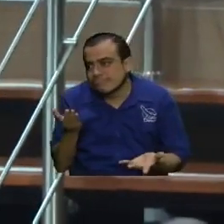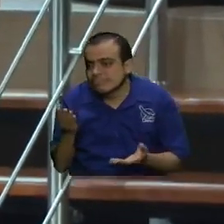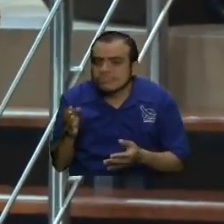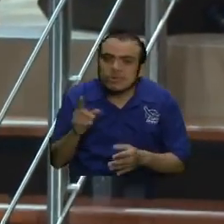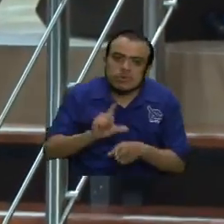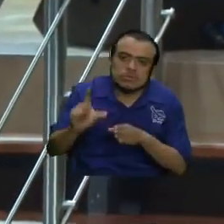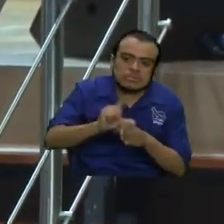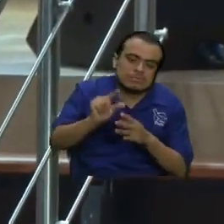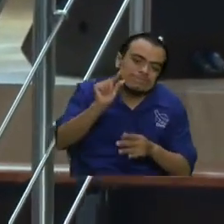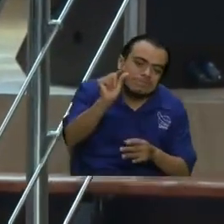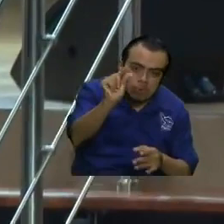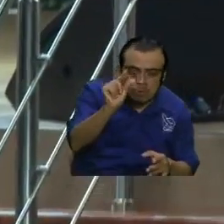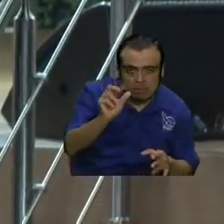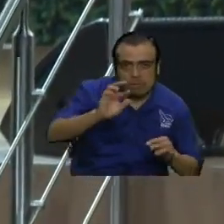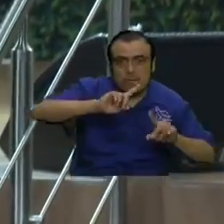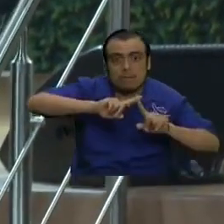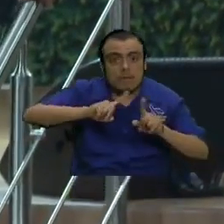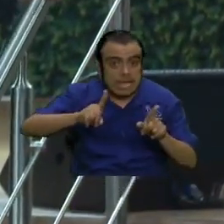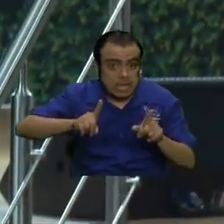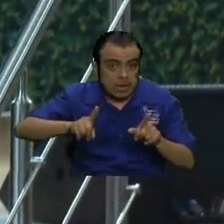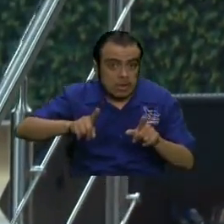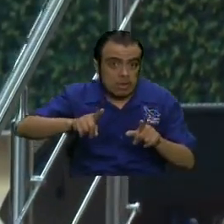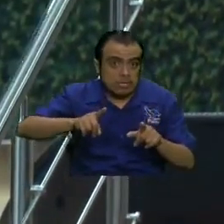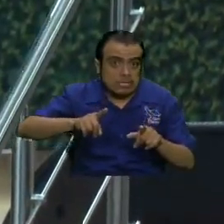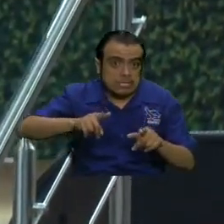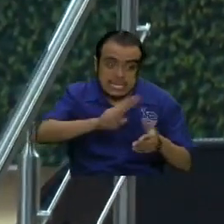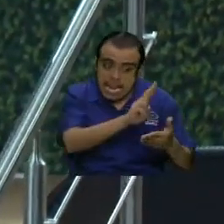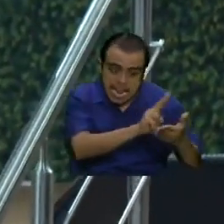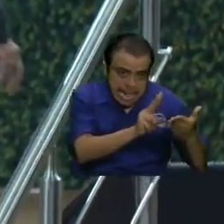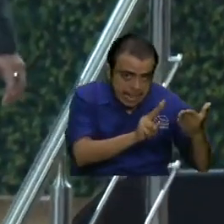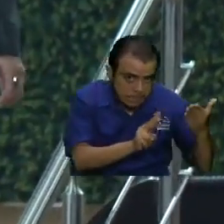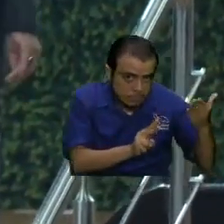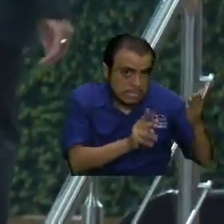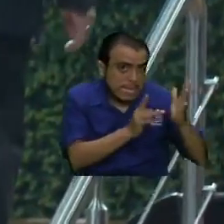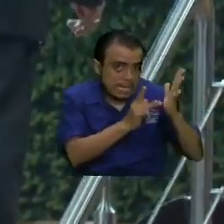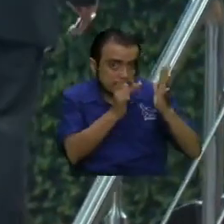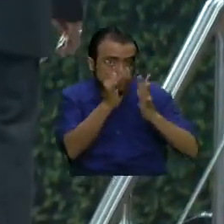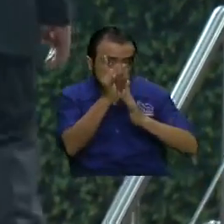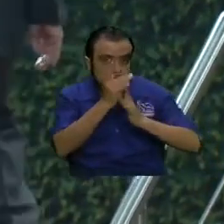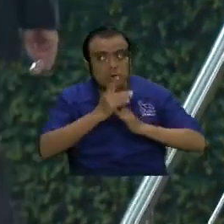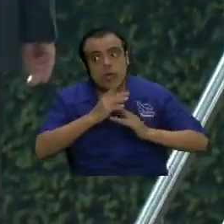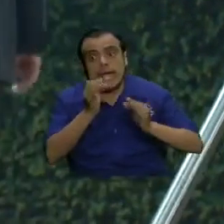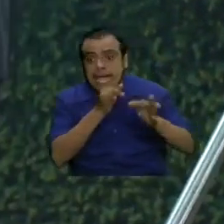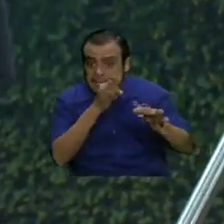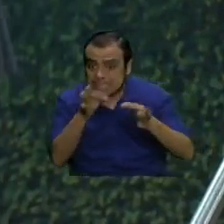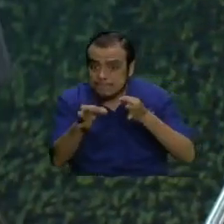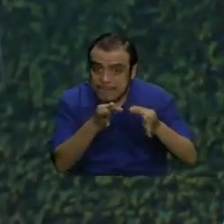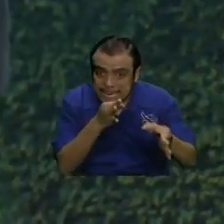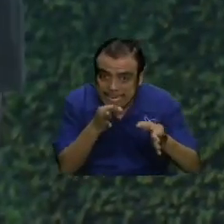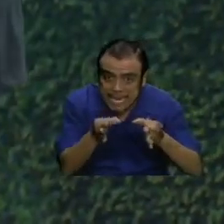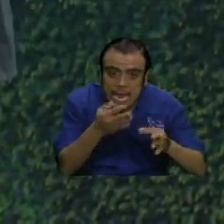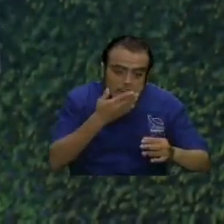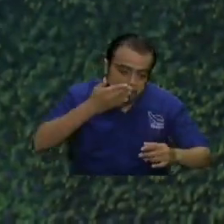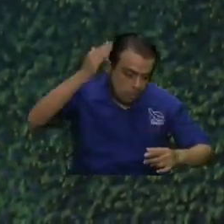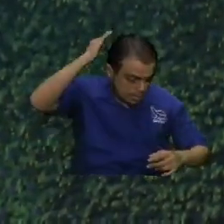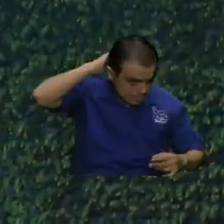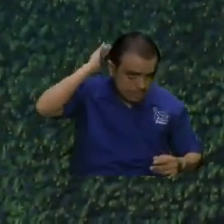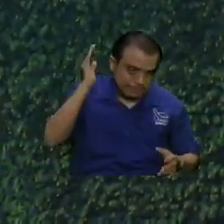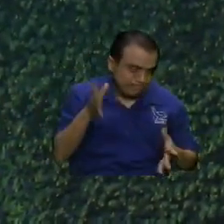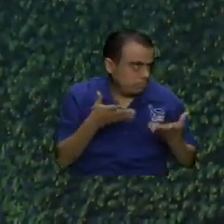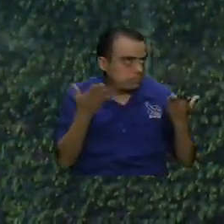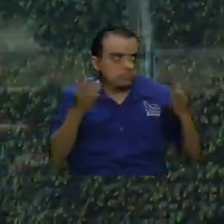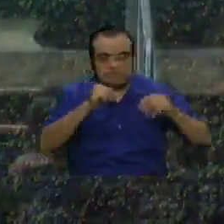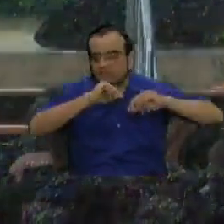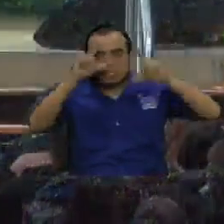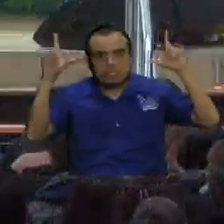básico, pero cuando miramos al Señor Jesús lo que Él dice de la hipocresía es impresionante. Así rápidamente